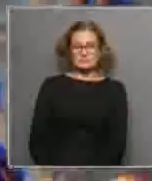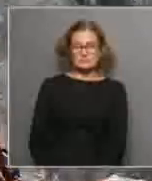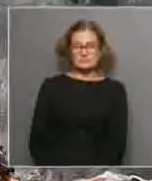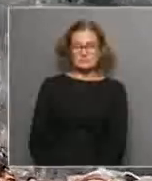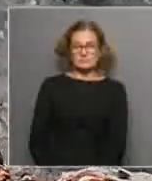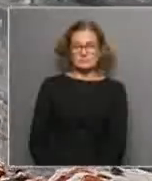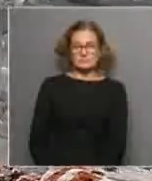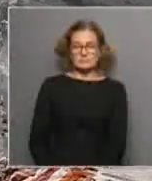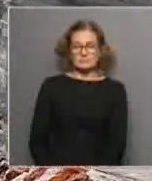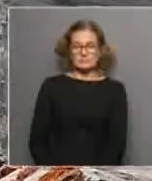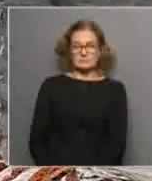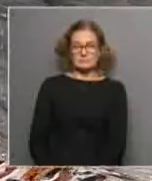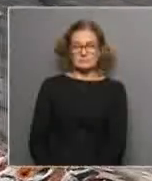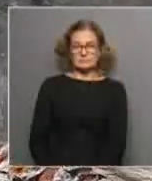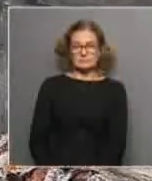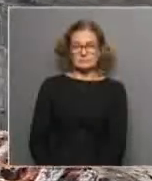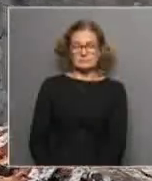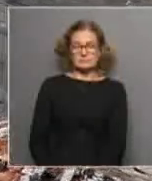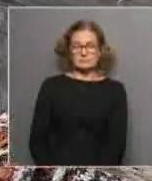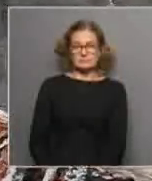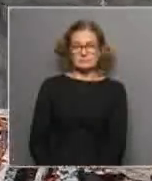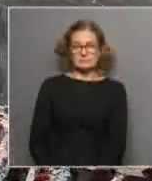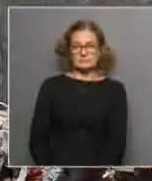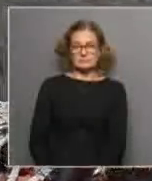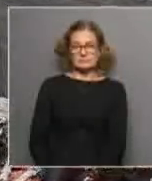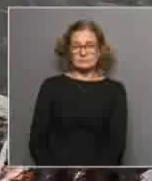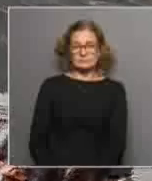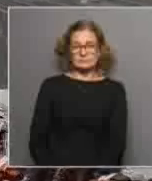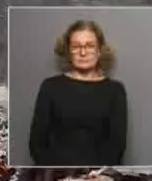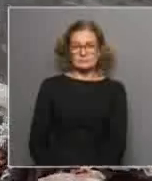que el garrote no arregla nada.